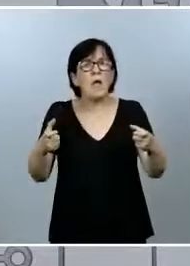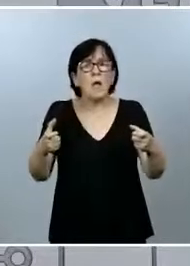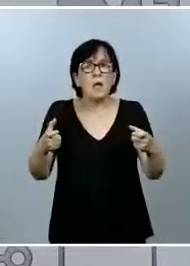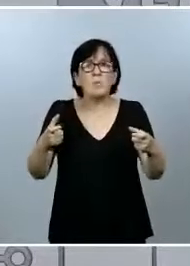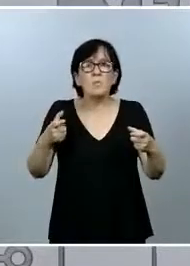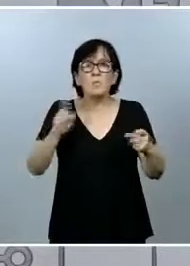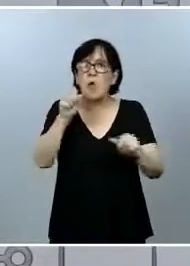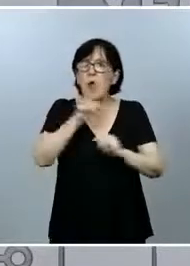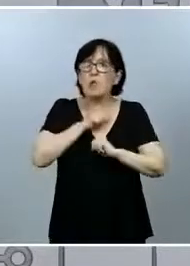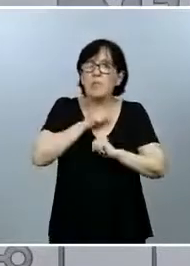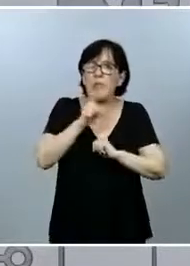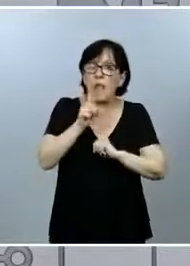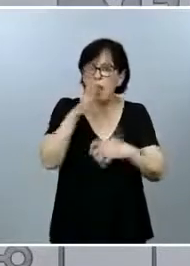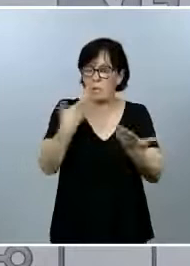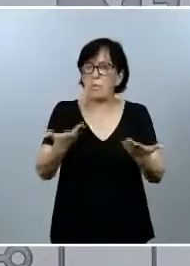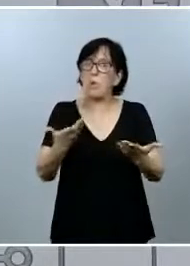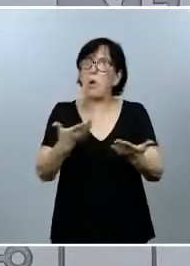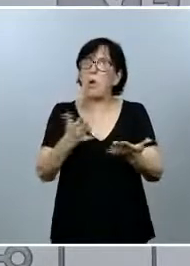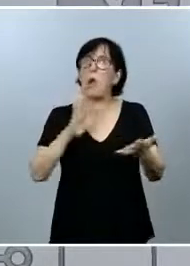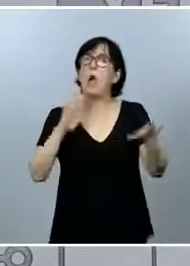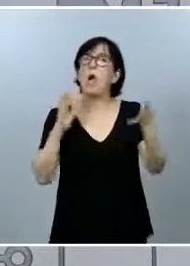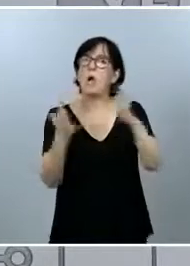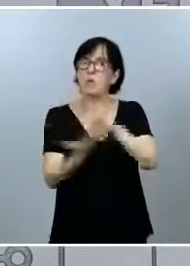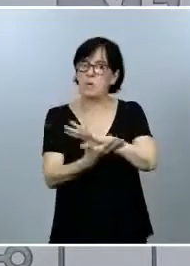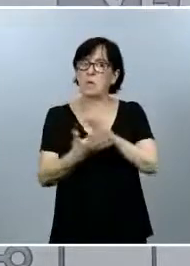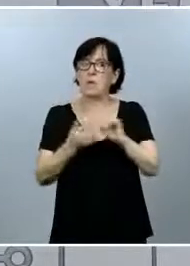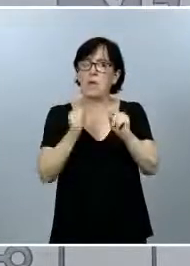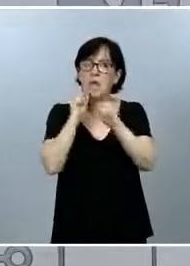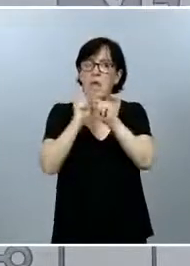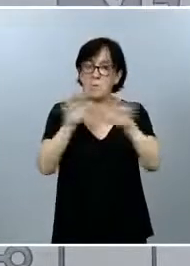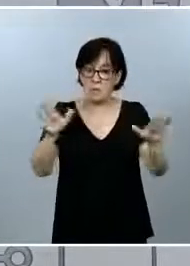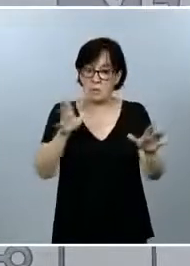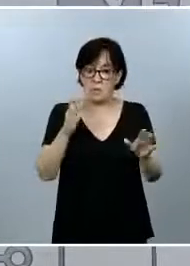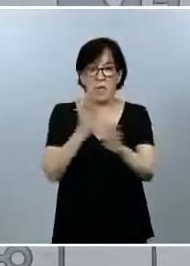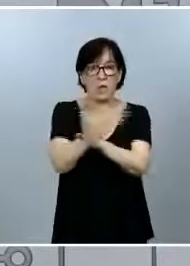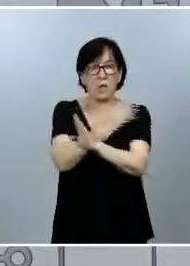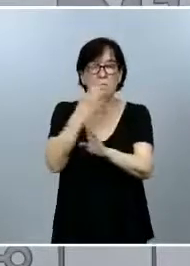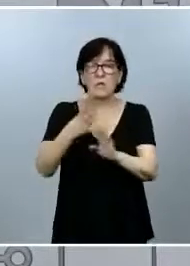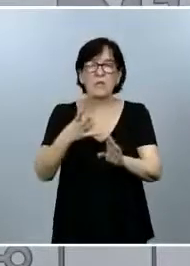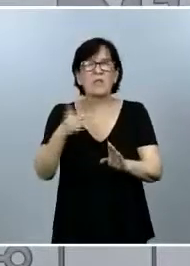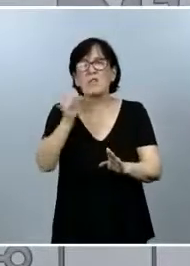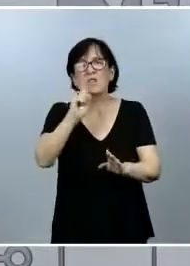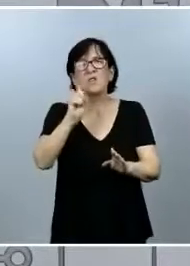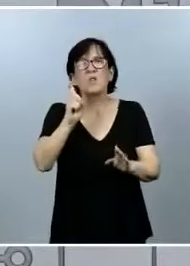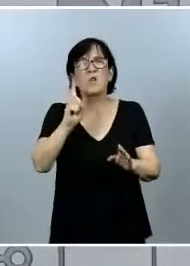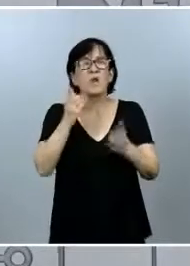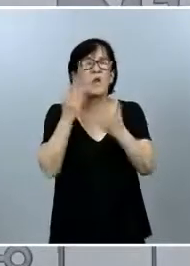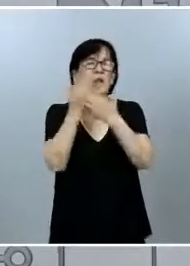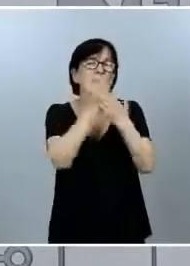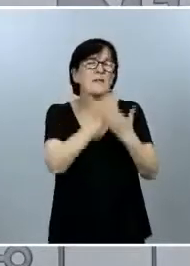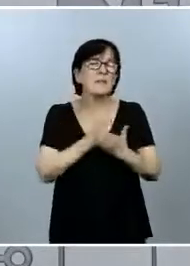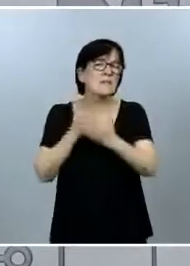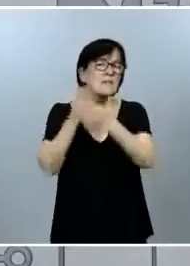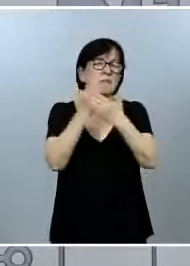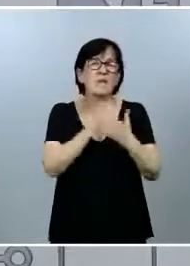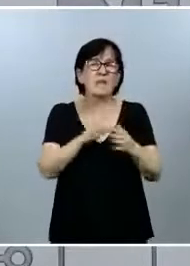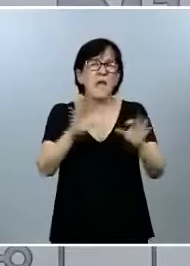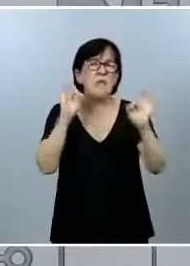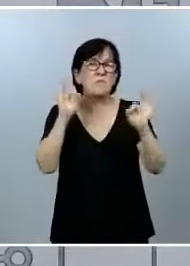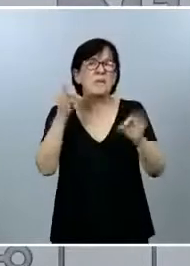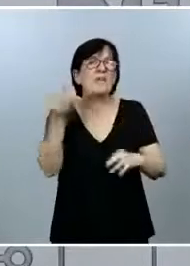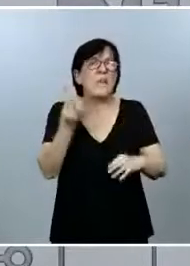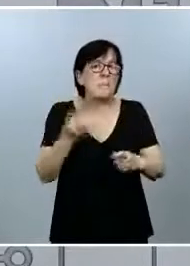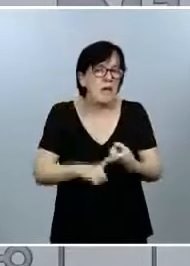hubiéramos esperado por cómo estaba evolucionando la epidemia hasta la fecha. No tengo muy estudiado específicamente lo que ha pasado.